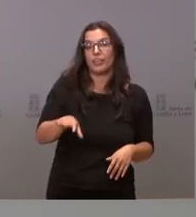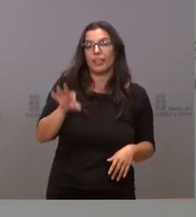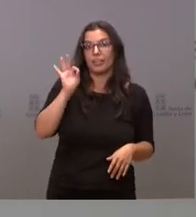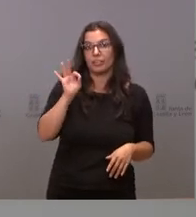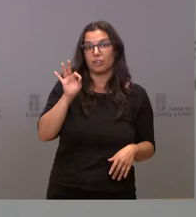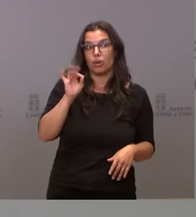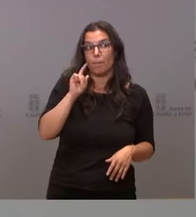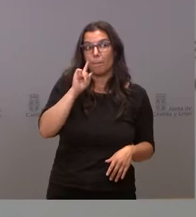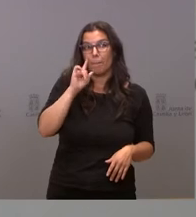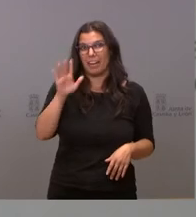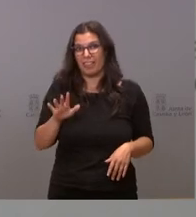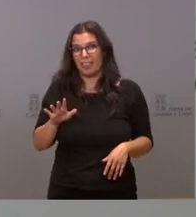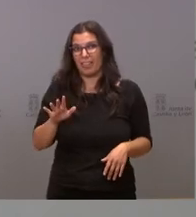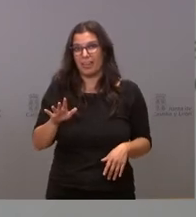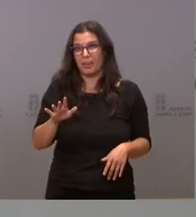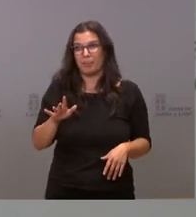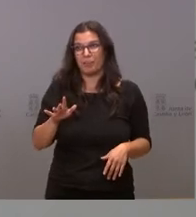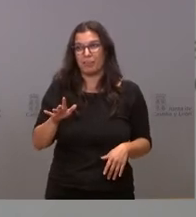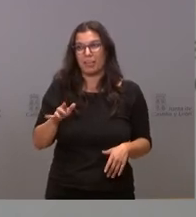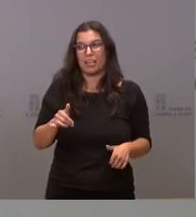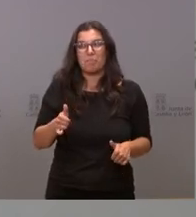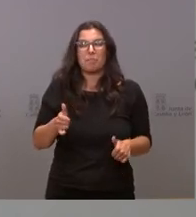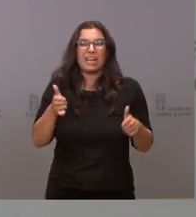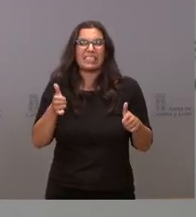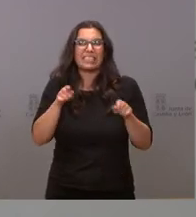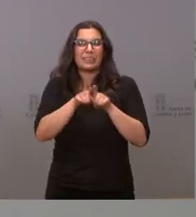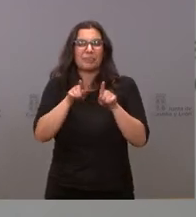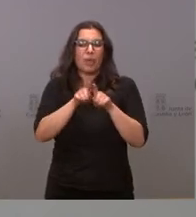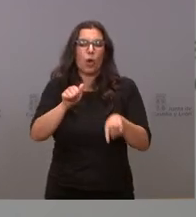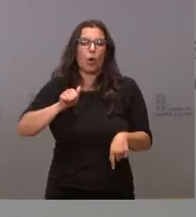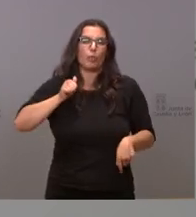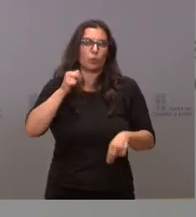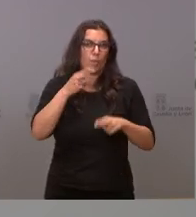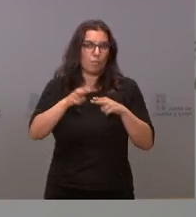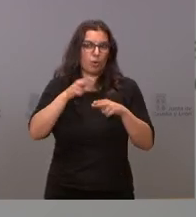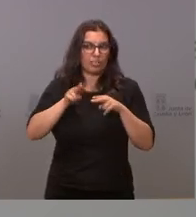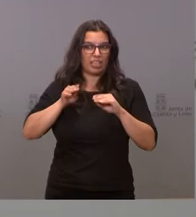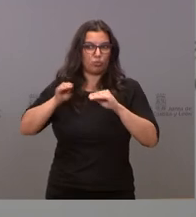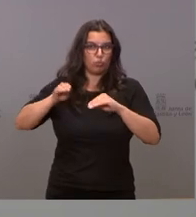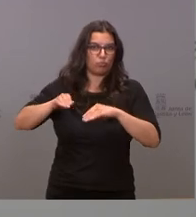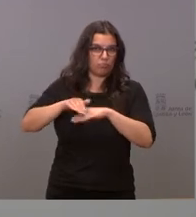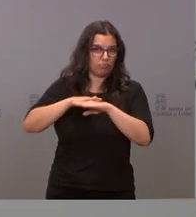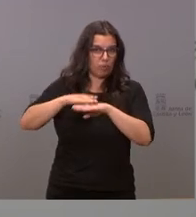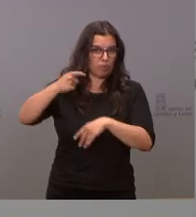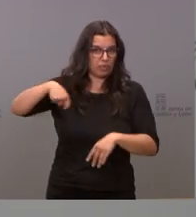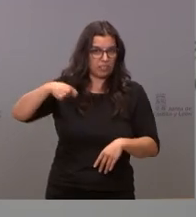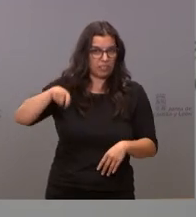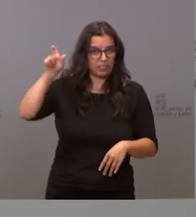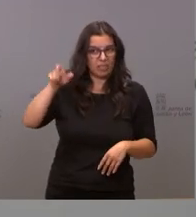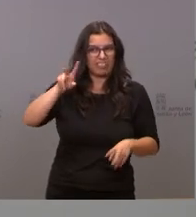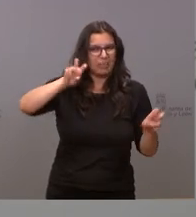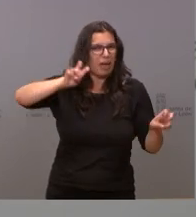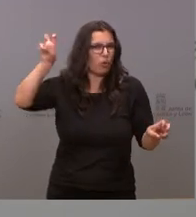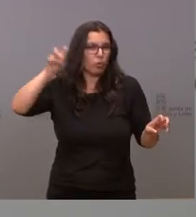más parece basada en una oportunidad política del presidente del gobierno por otras cuestiones.